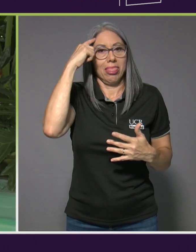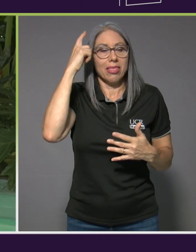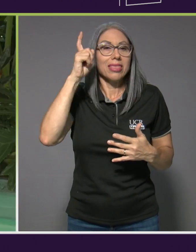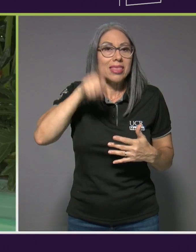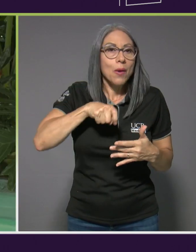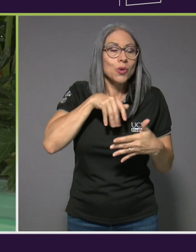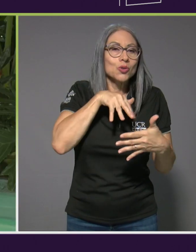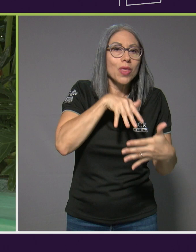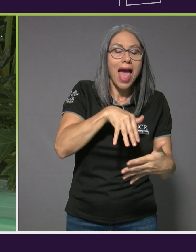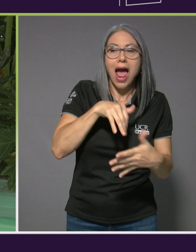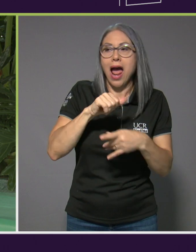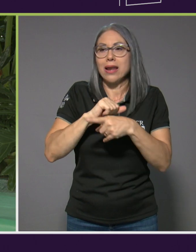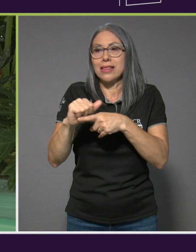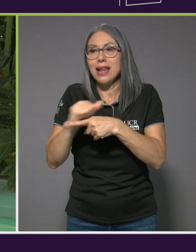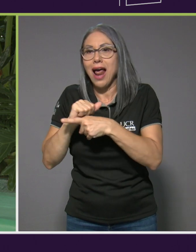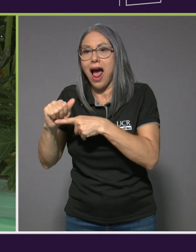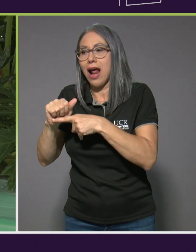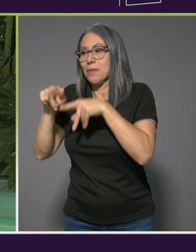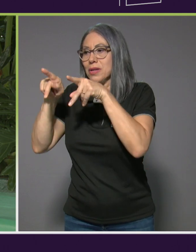desarrollarme como persona.